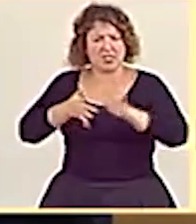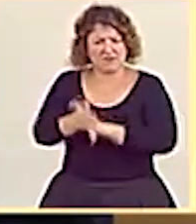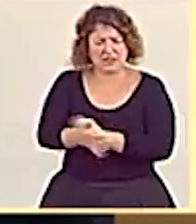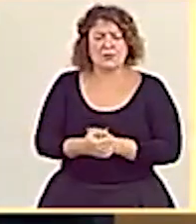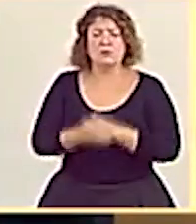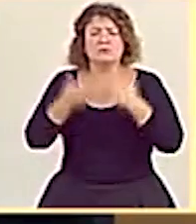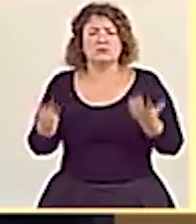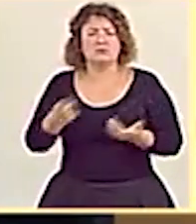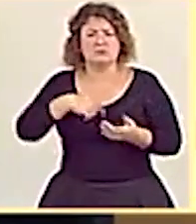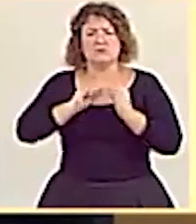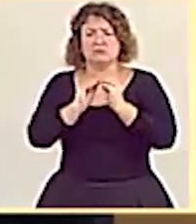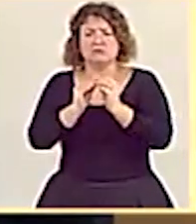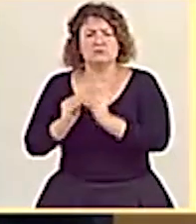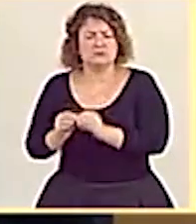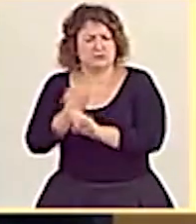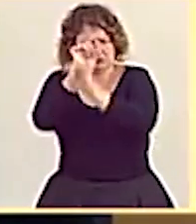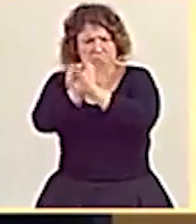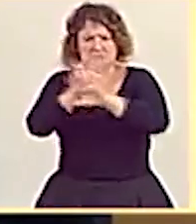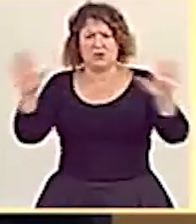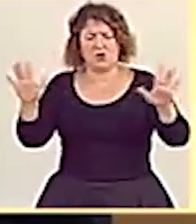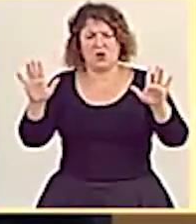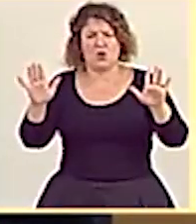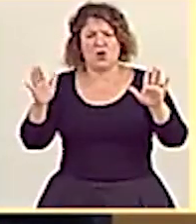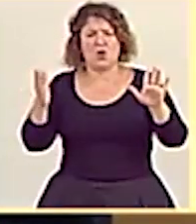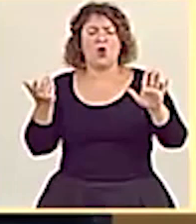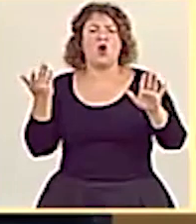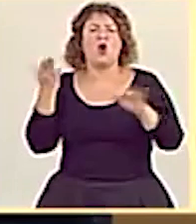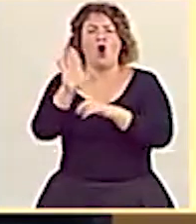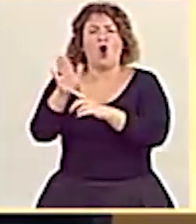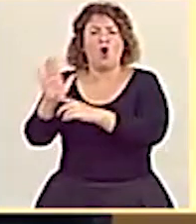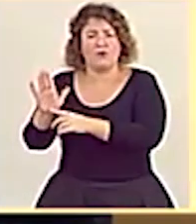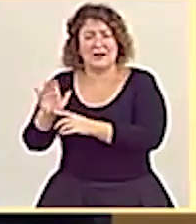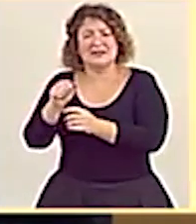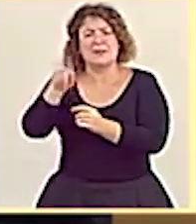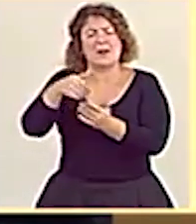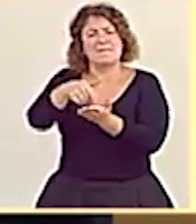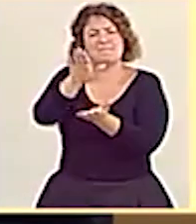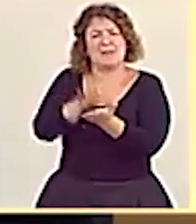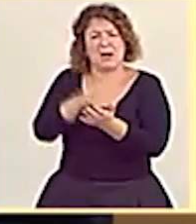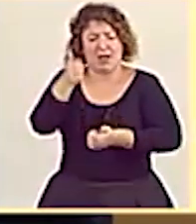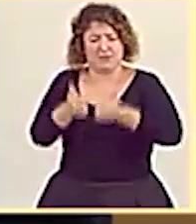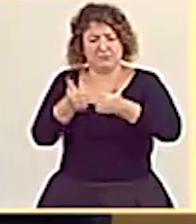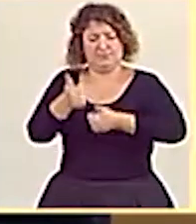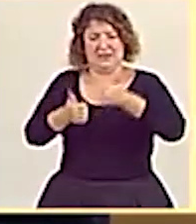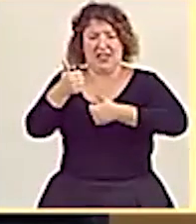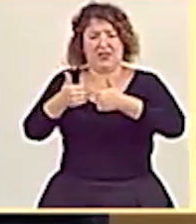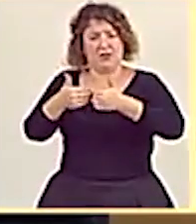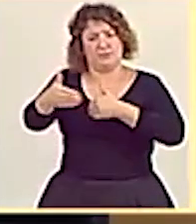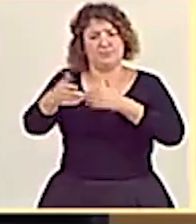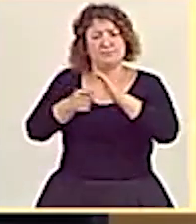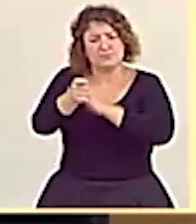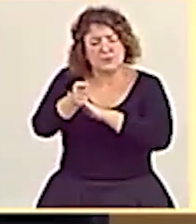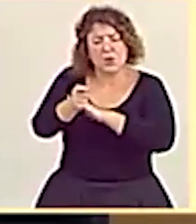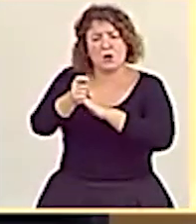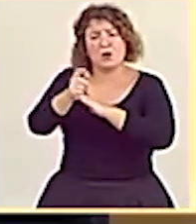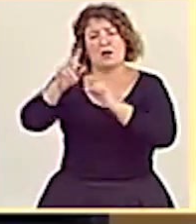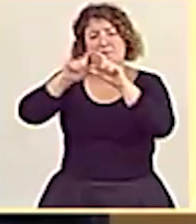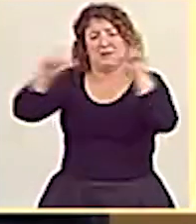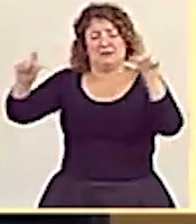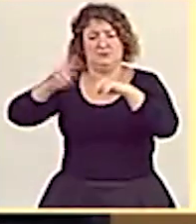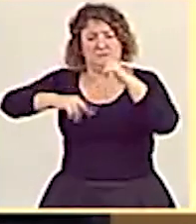Se va a realizar, evidentemente, la oferta y el pliego para la realización de las obras y va a ser aprobado, como le he dicho, por el Gobierno